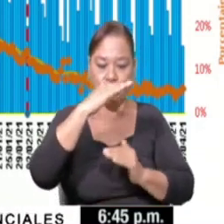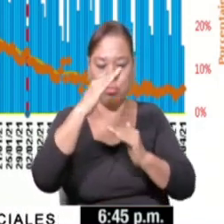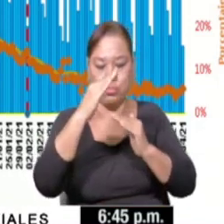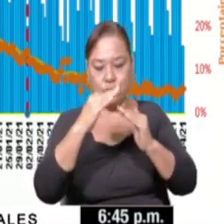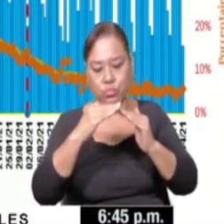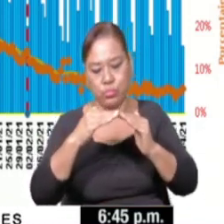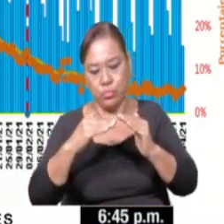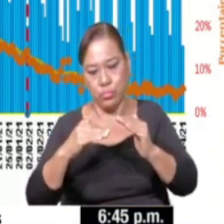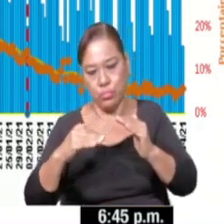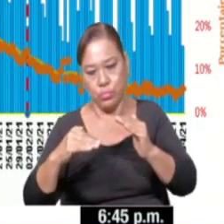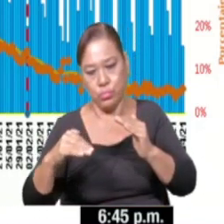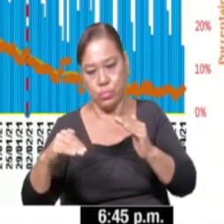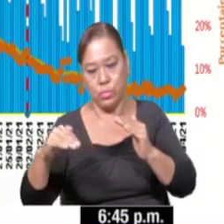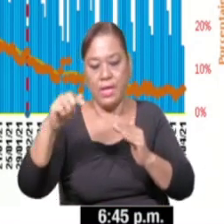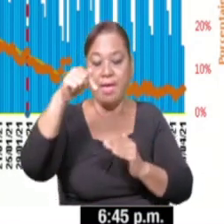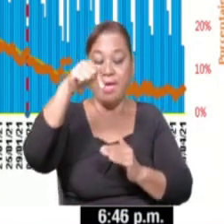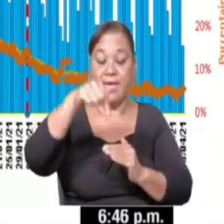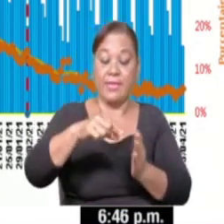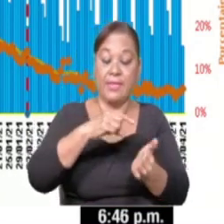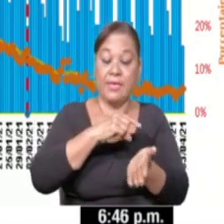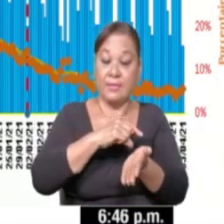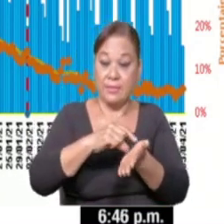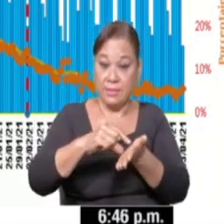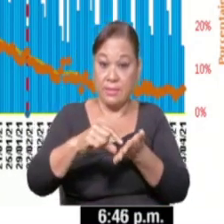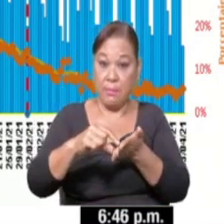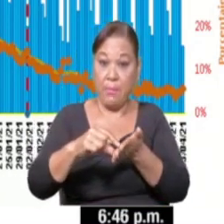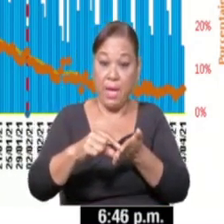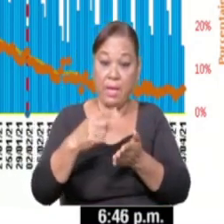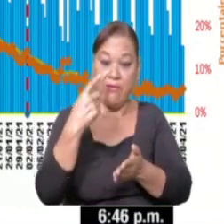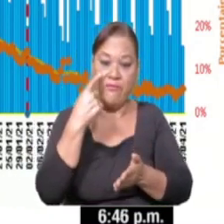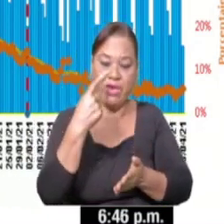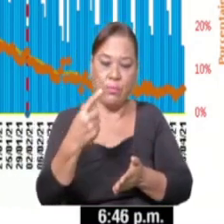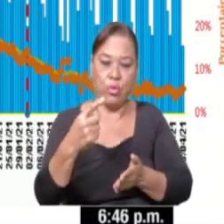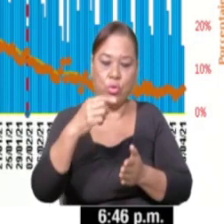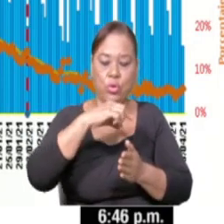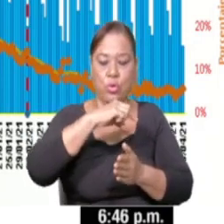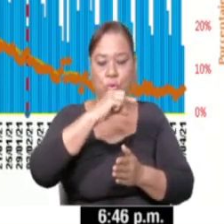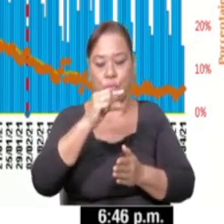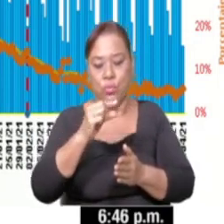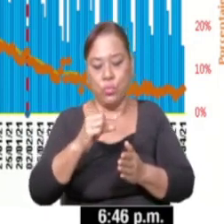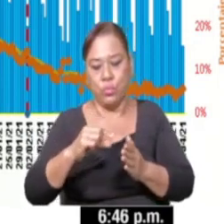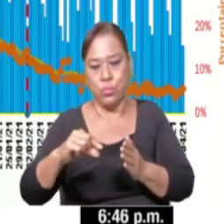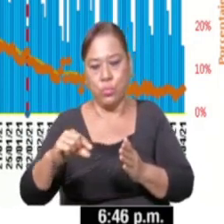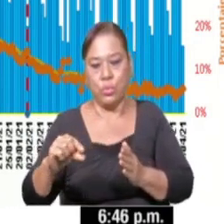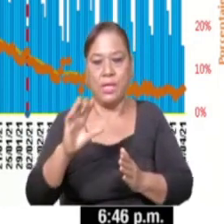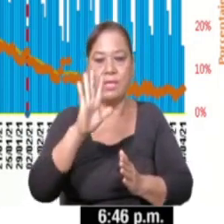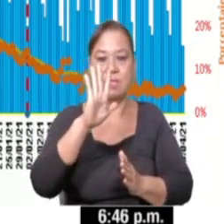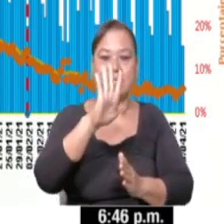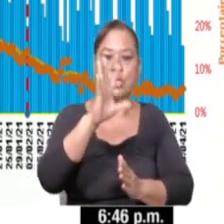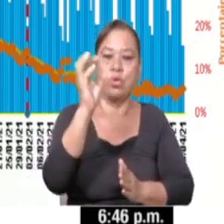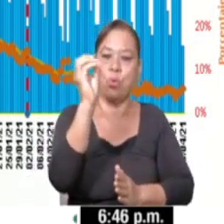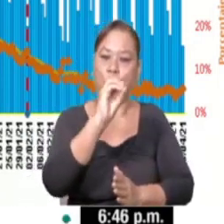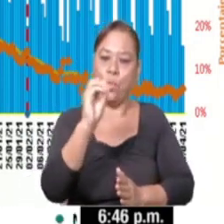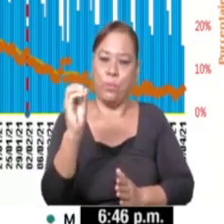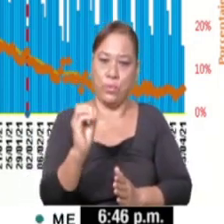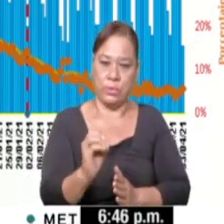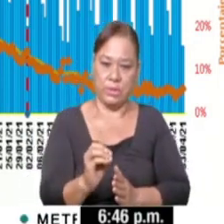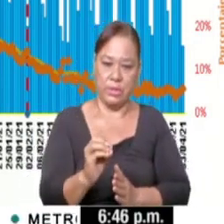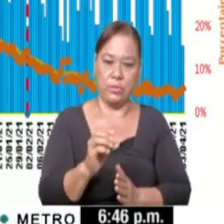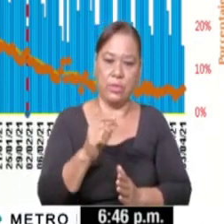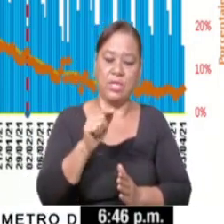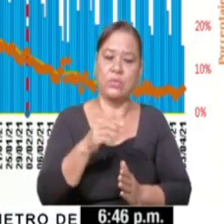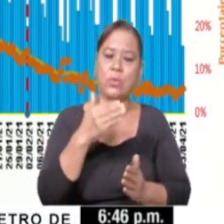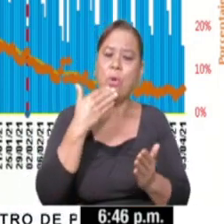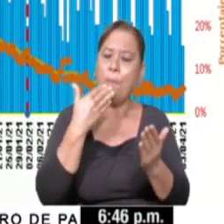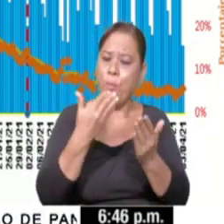la disminución y esta semana epidemiológica, mantenemos el porcentaje en promedio de 5%, lo que